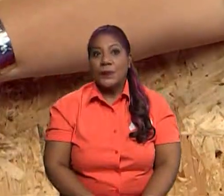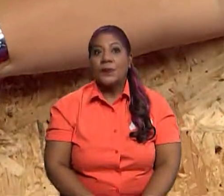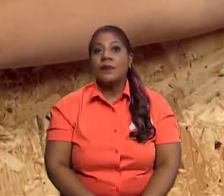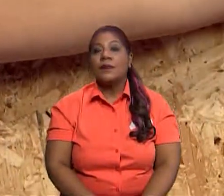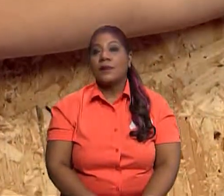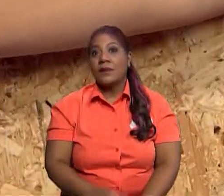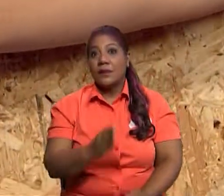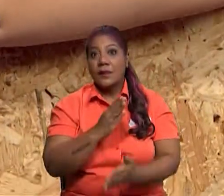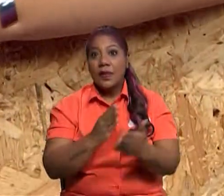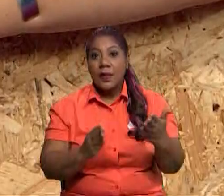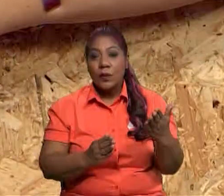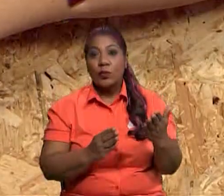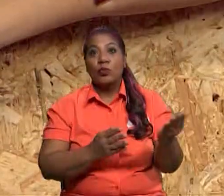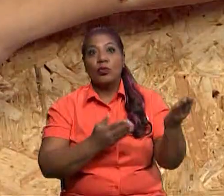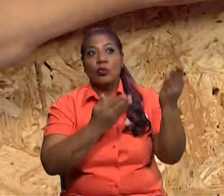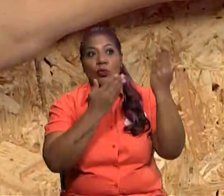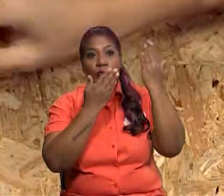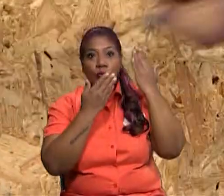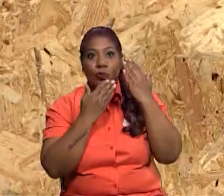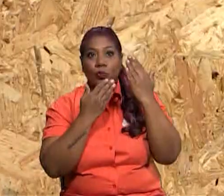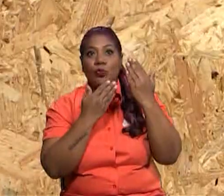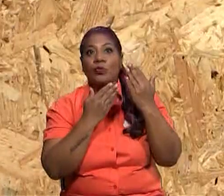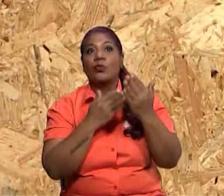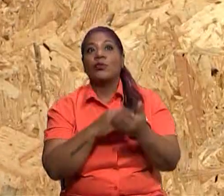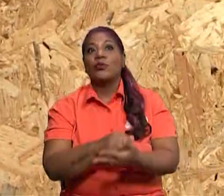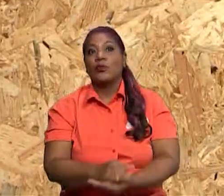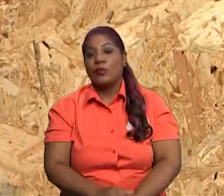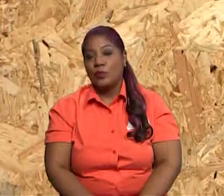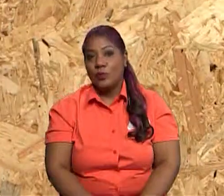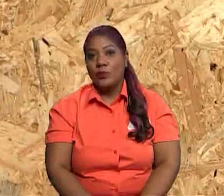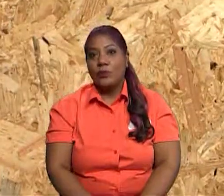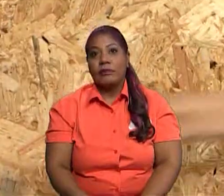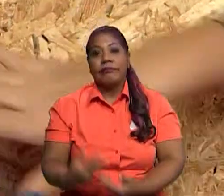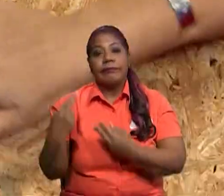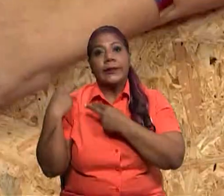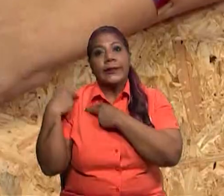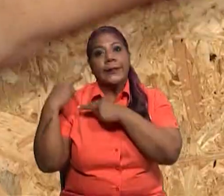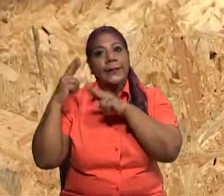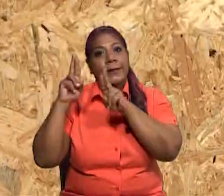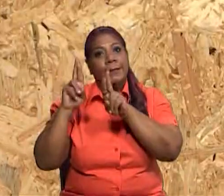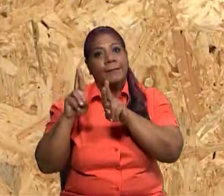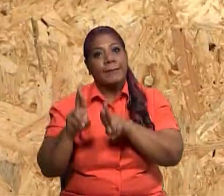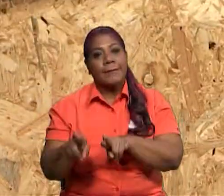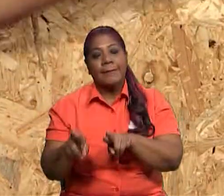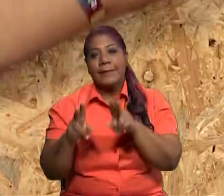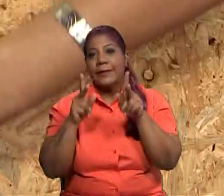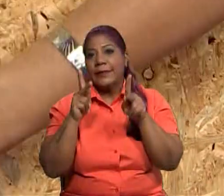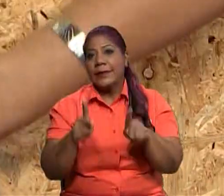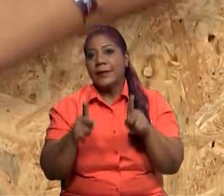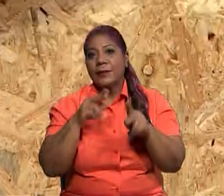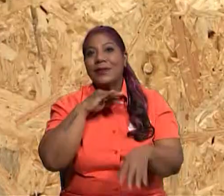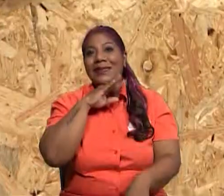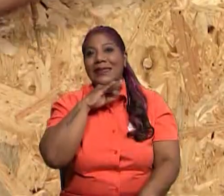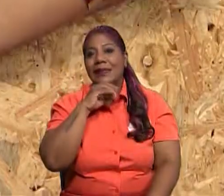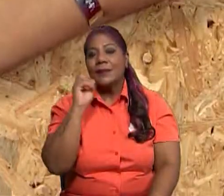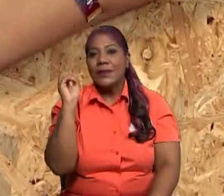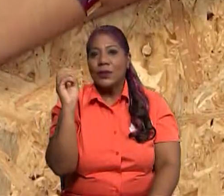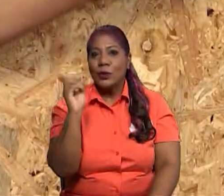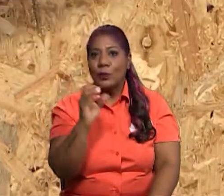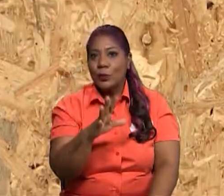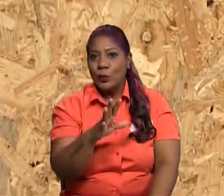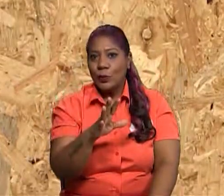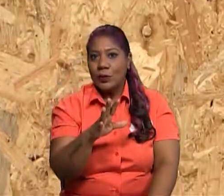acá con el otro párrafo, algunos desastres son causados por las acciones irresponsables. Todos estos tres